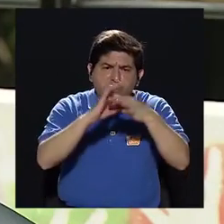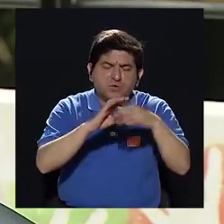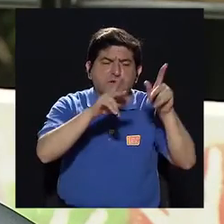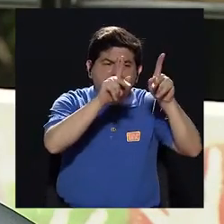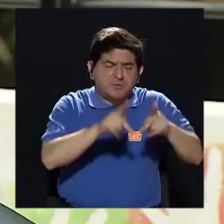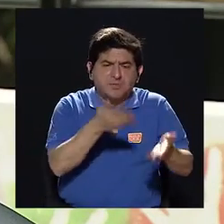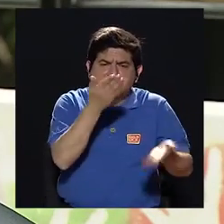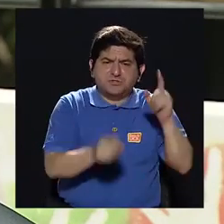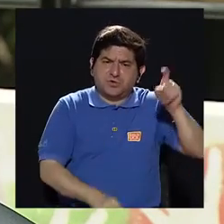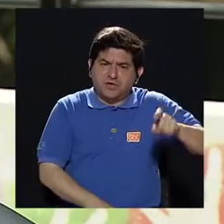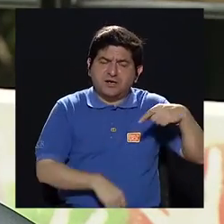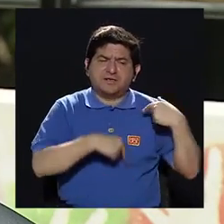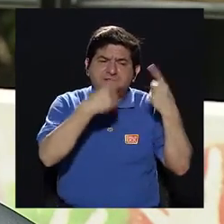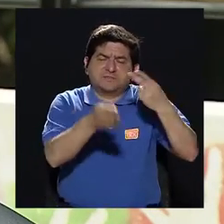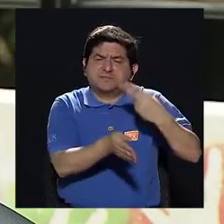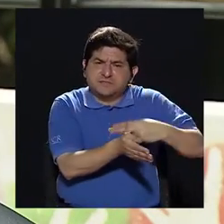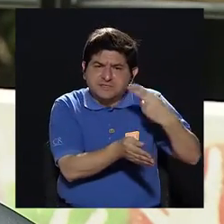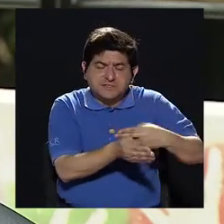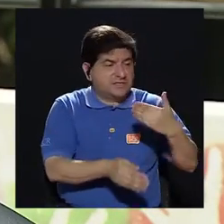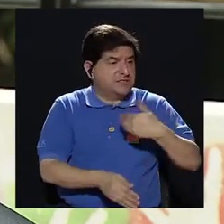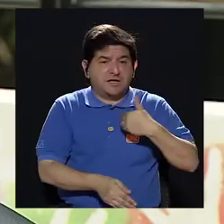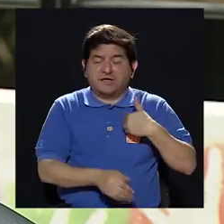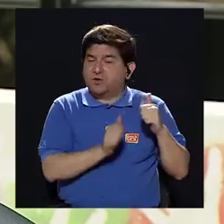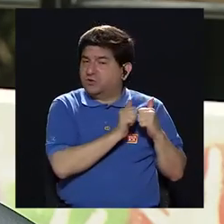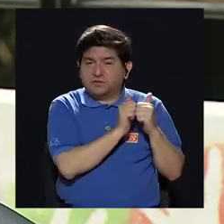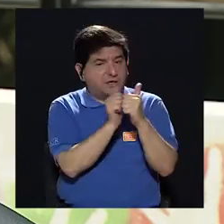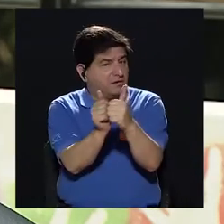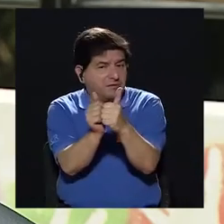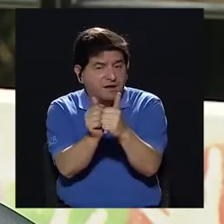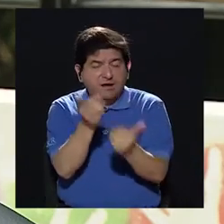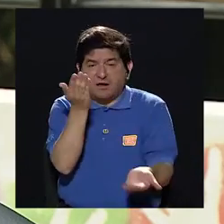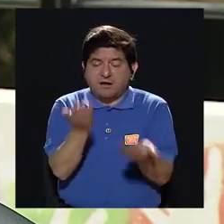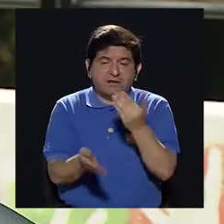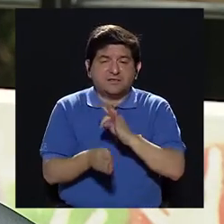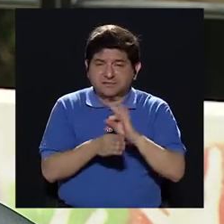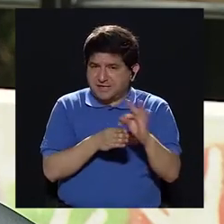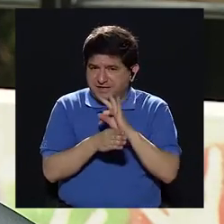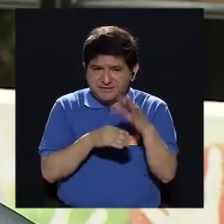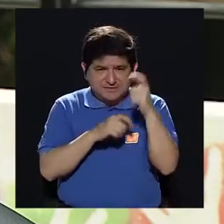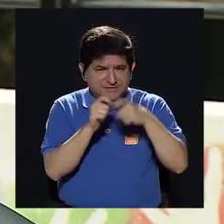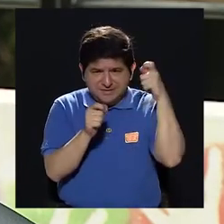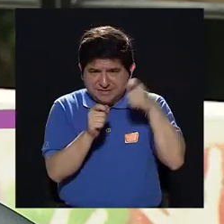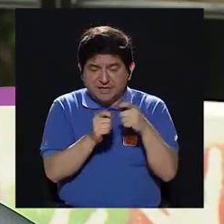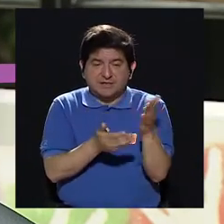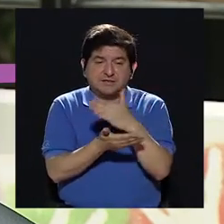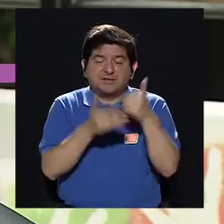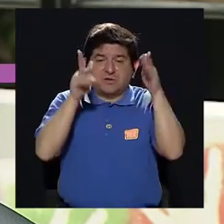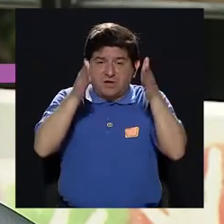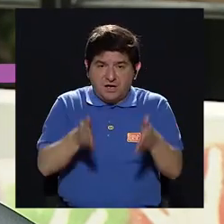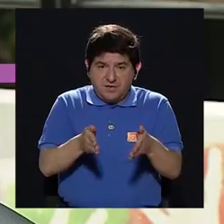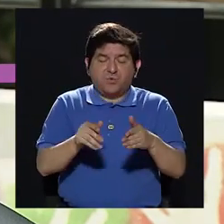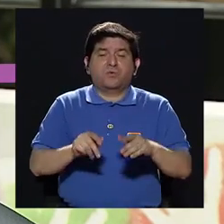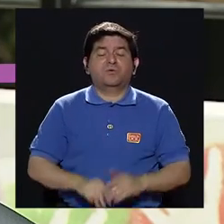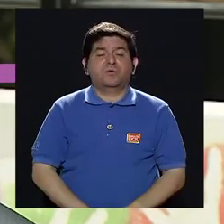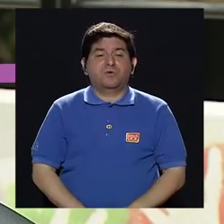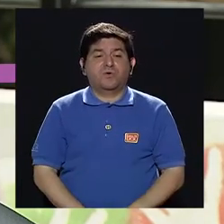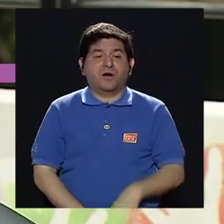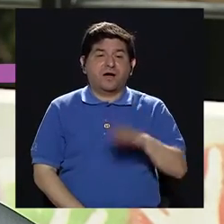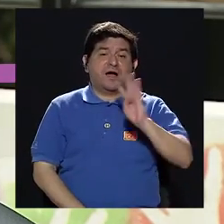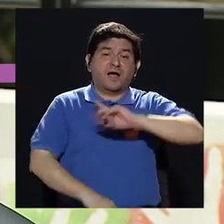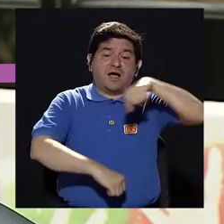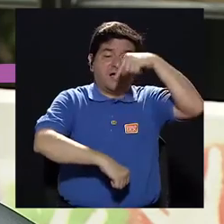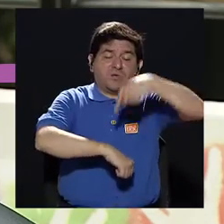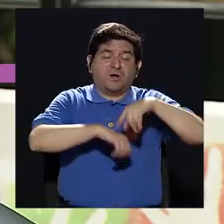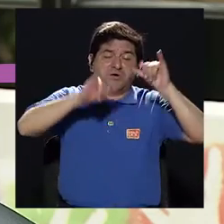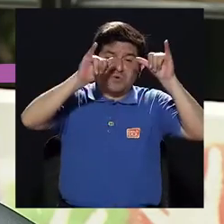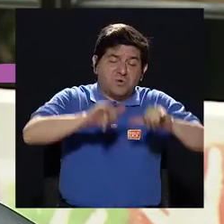ejemplo alguna persona necesita ir al hospital y no tiene quien acompañe a algún tratamiento, ¿verdad?, porque hay algunos que necesitan estar